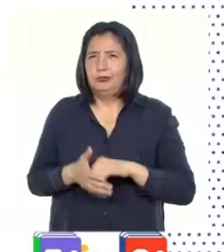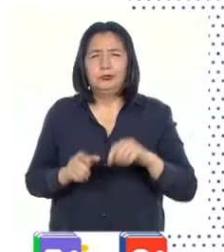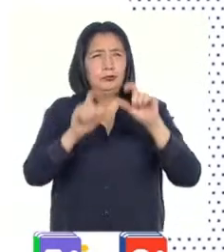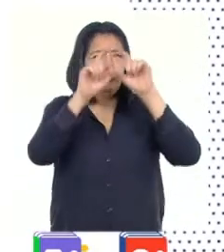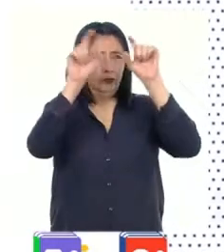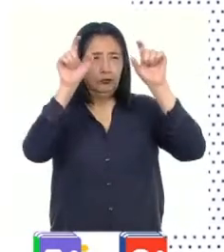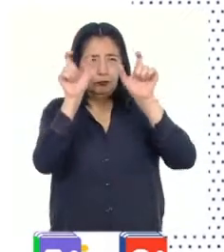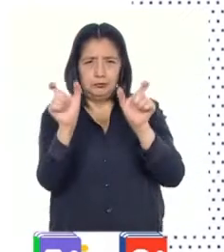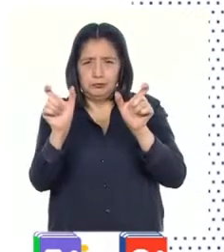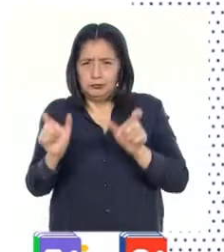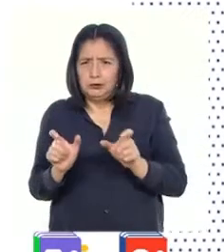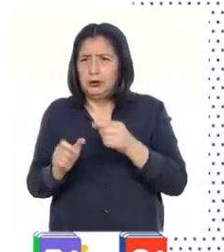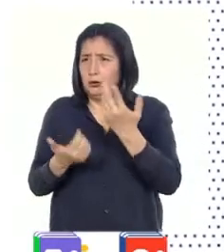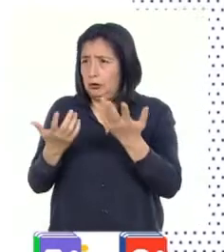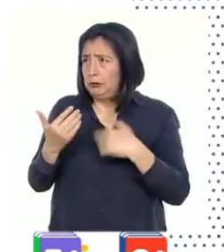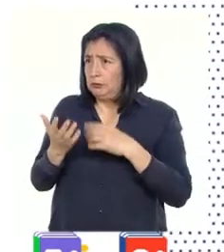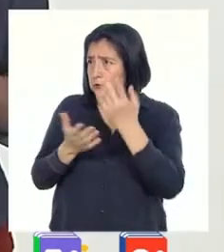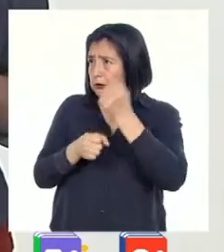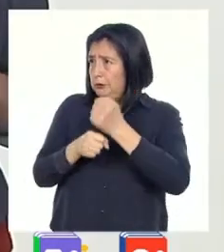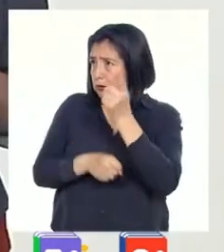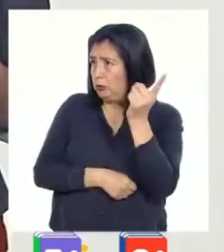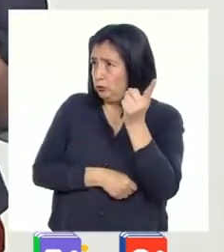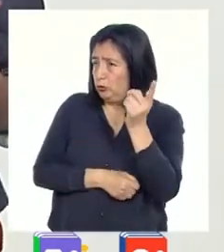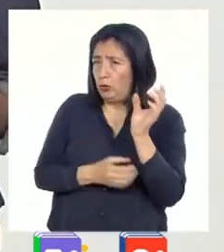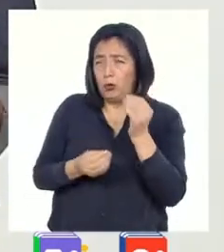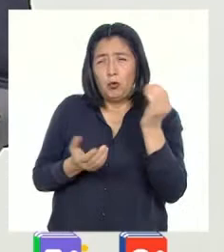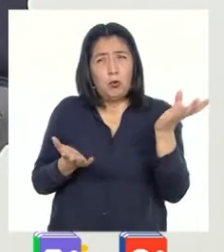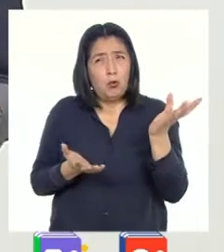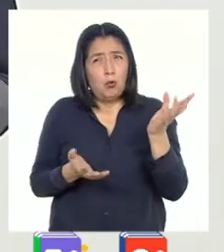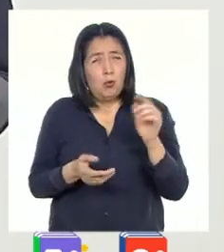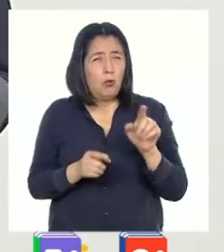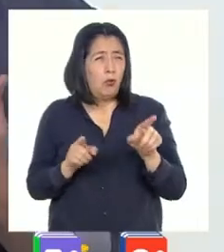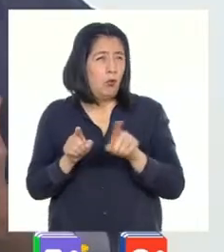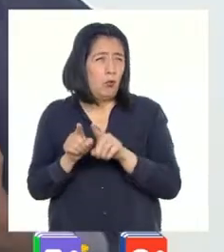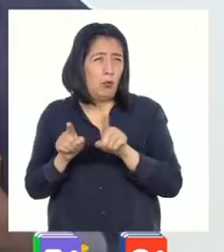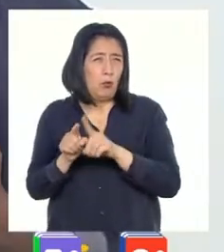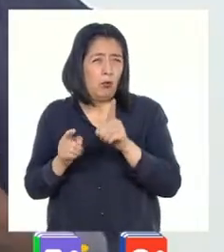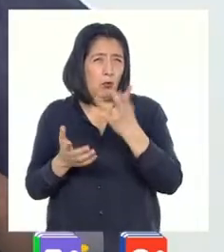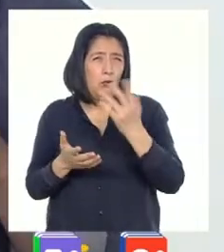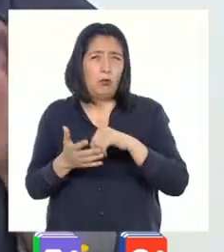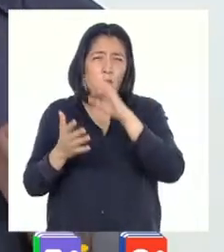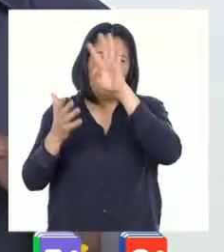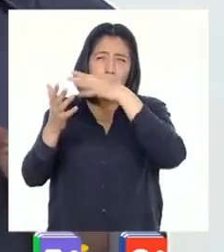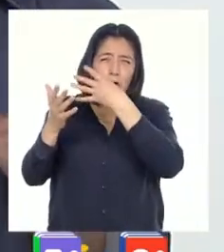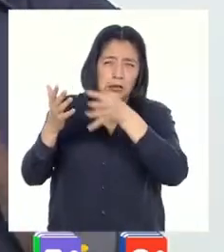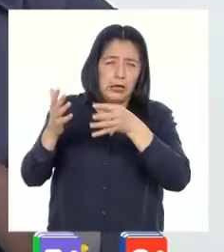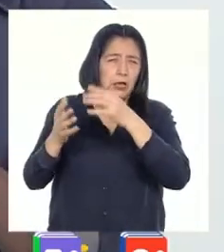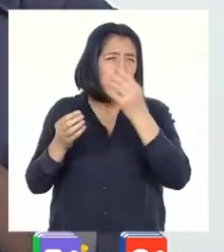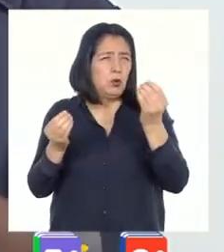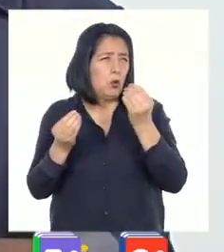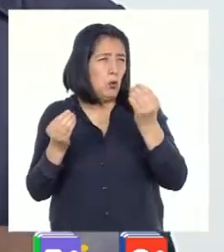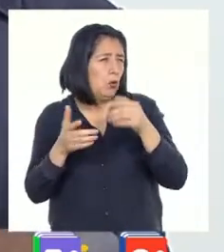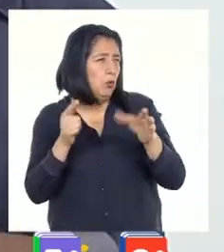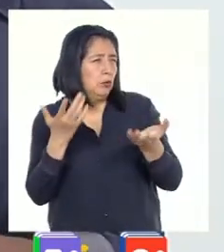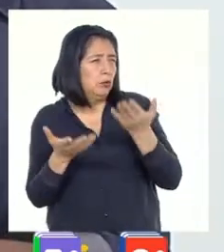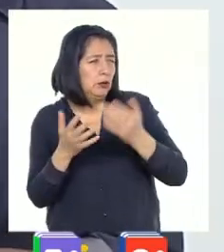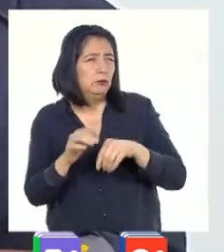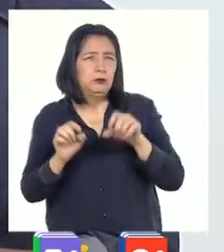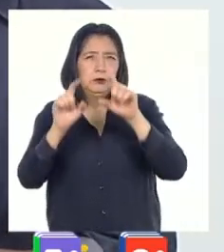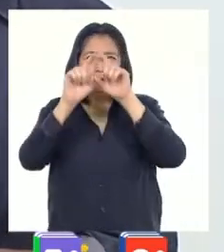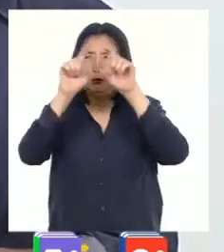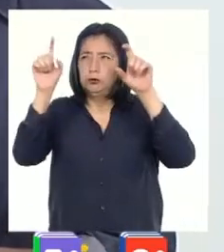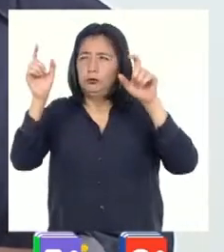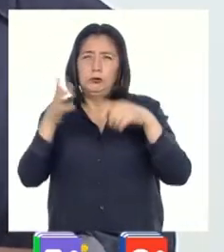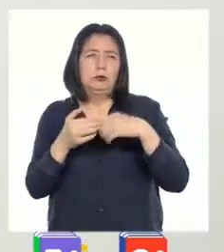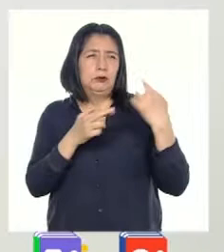¿Hoy vamos a trabajar con alguno de estos? ¿O será más bien algo parecido a un horario, calendario o tal vez un cuadro de